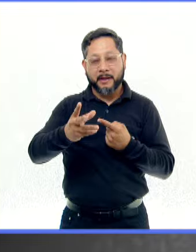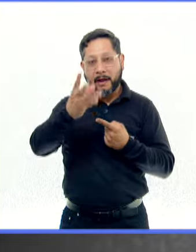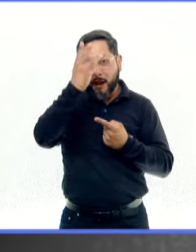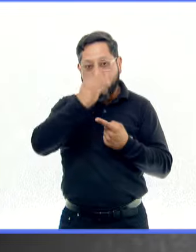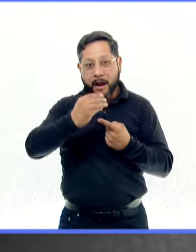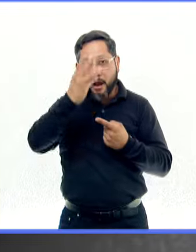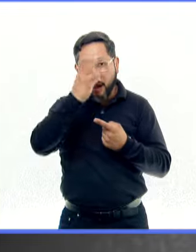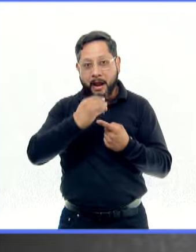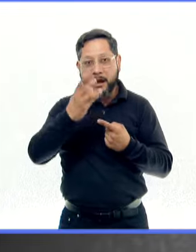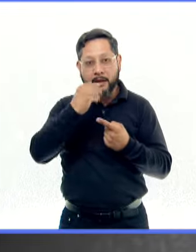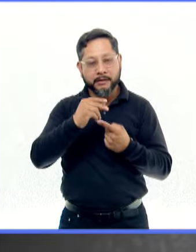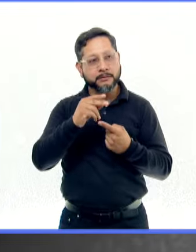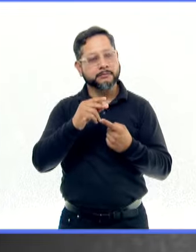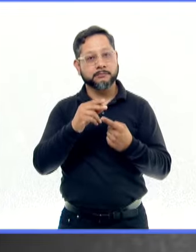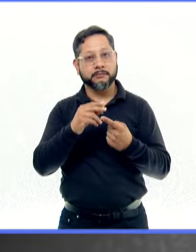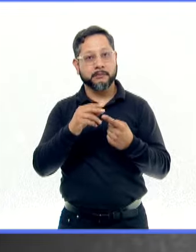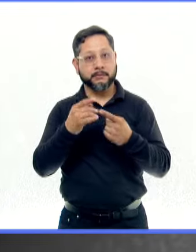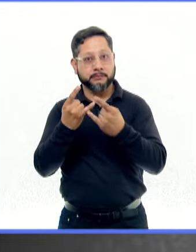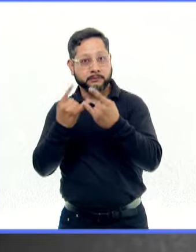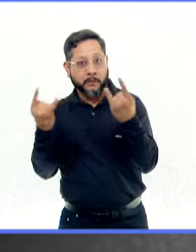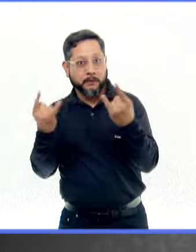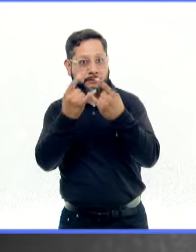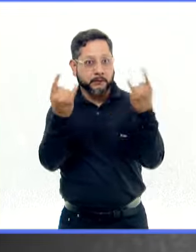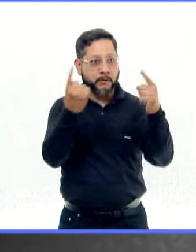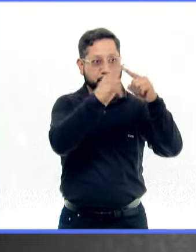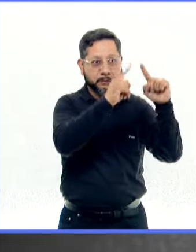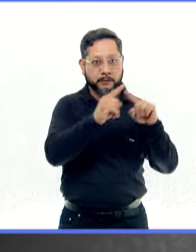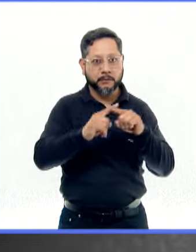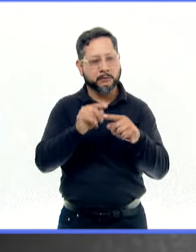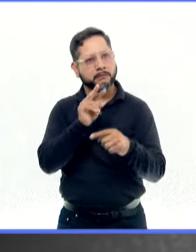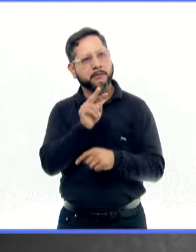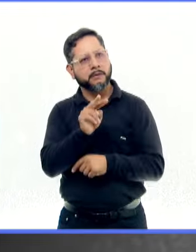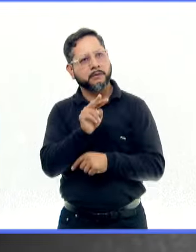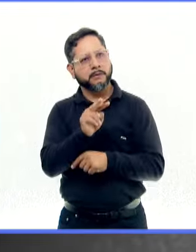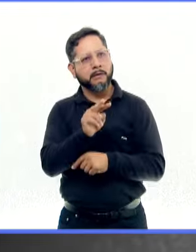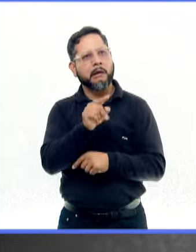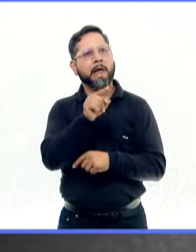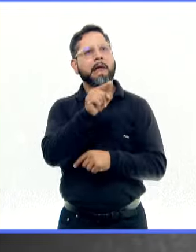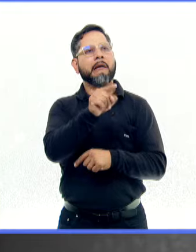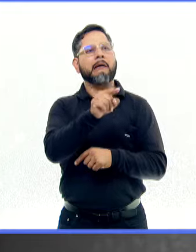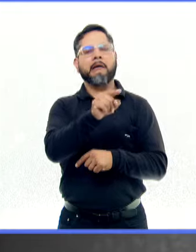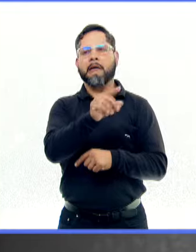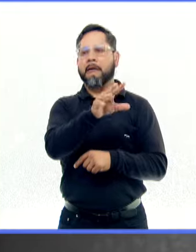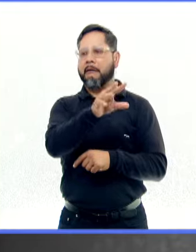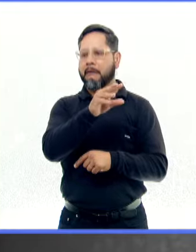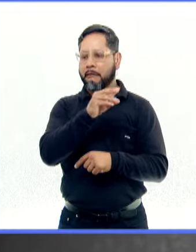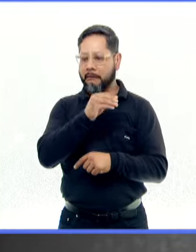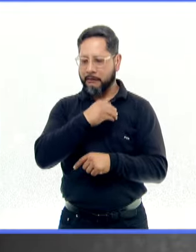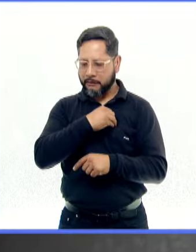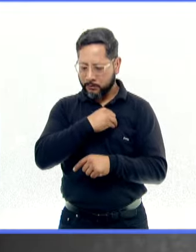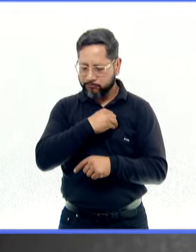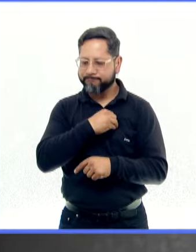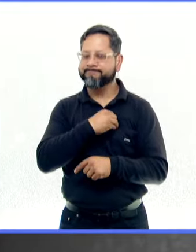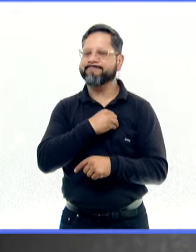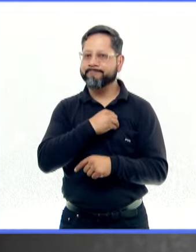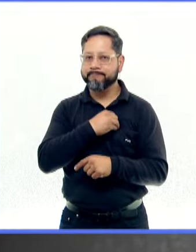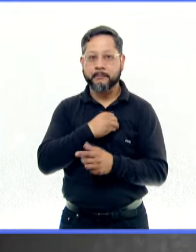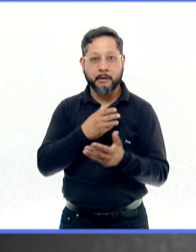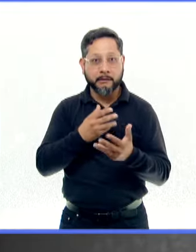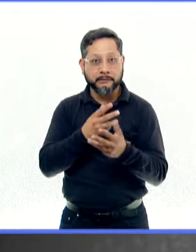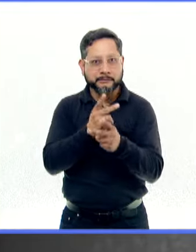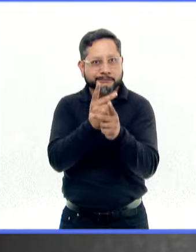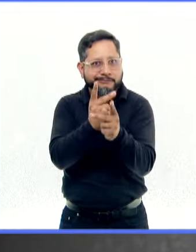escuchar, ver historias, ver y abrirnos, ¿no? O sea, creo que algo que hemos estado careciendo cada vez más es de